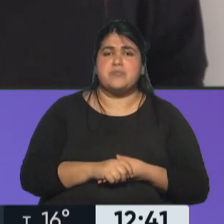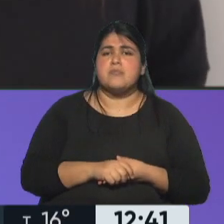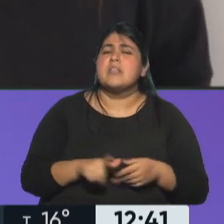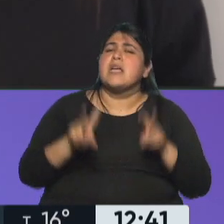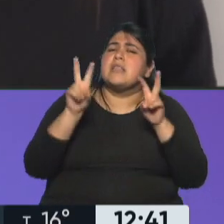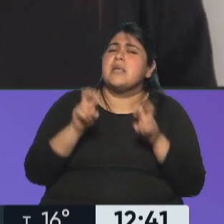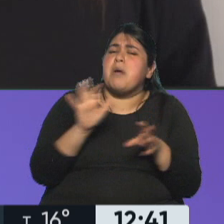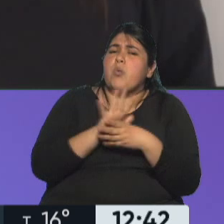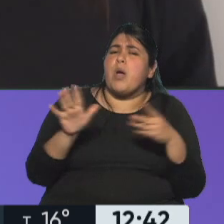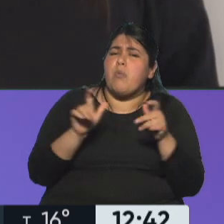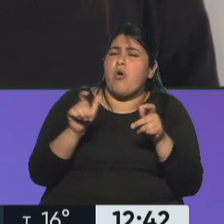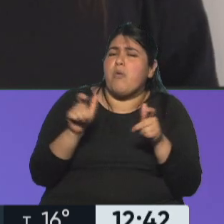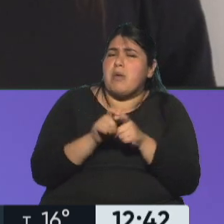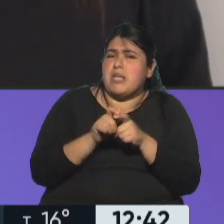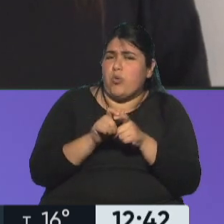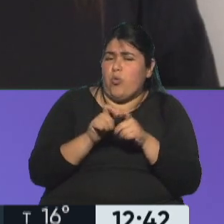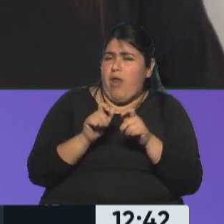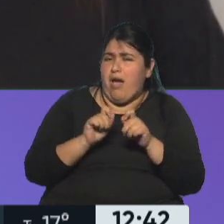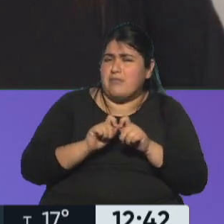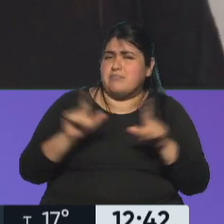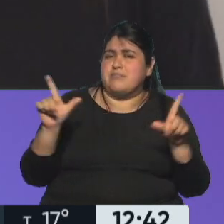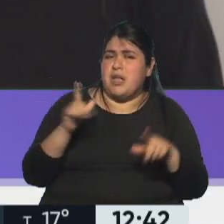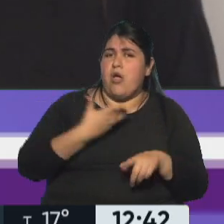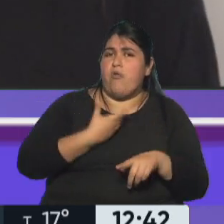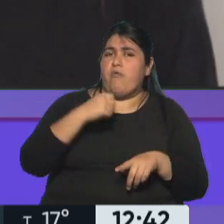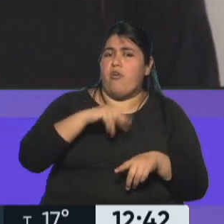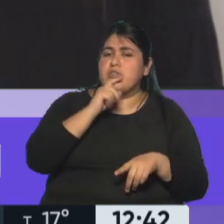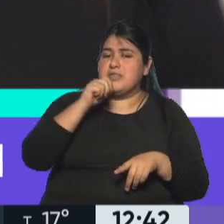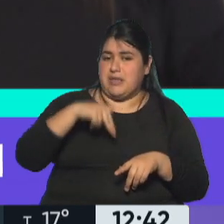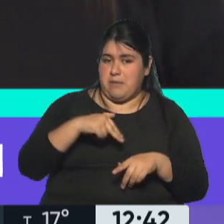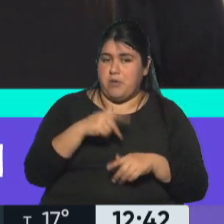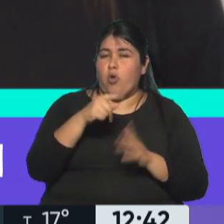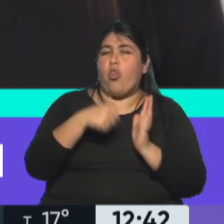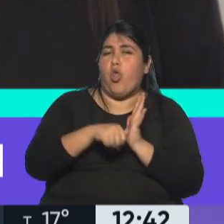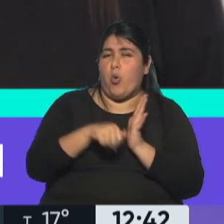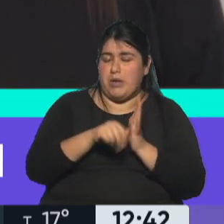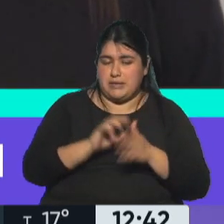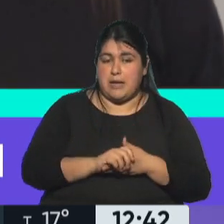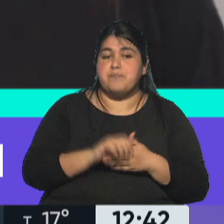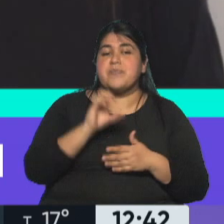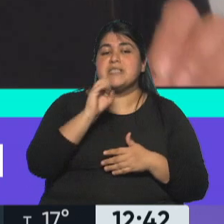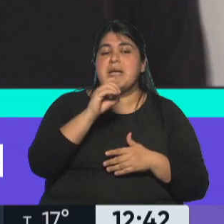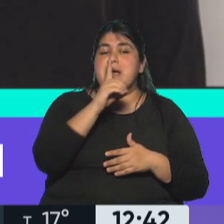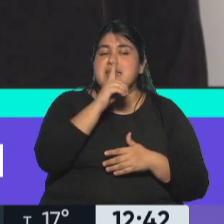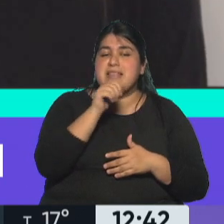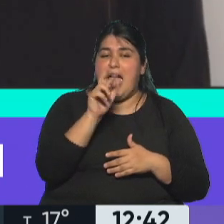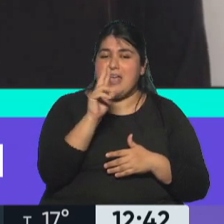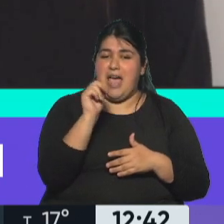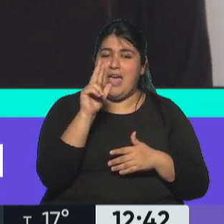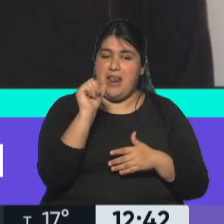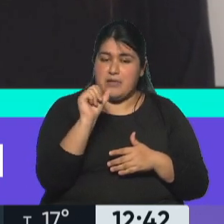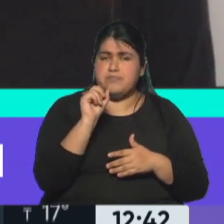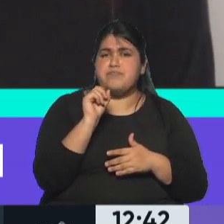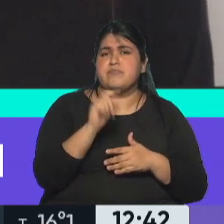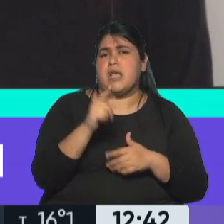estreno, de una película documental de Ernesto Fontán. Exacto. Estarará la historia de Chernobyl en Cuba. Esta